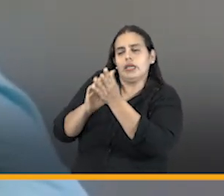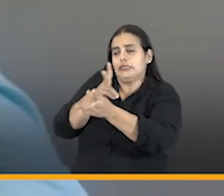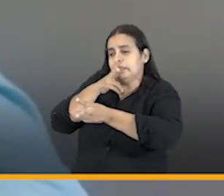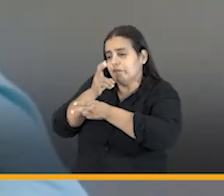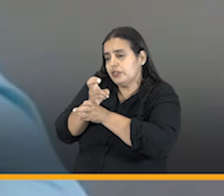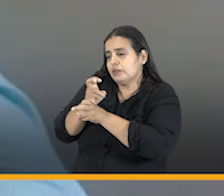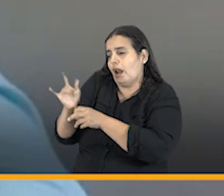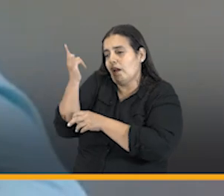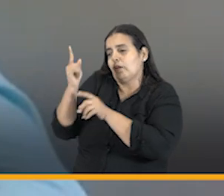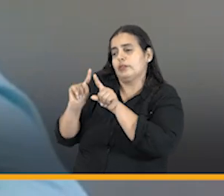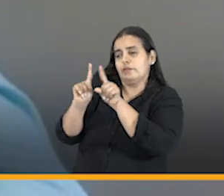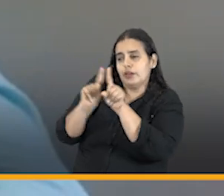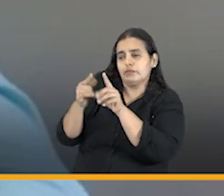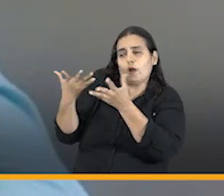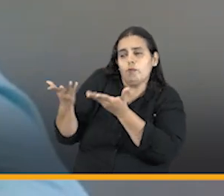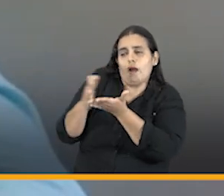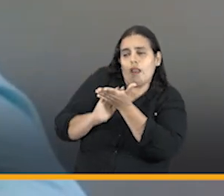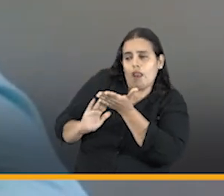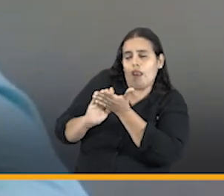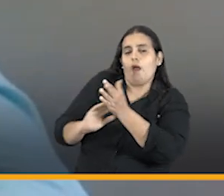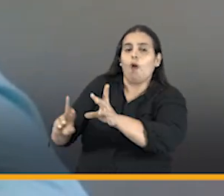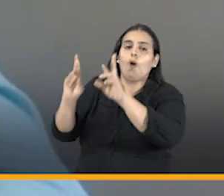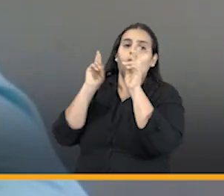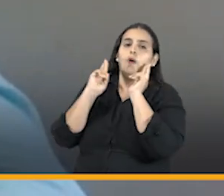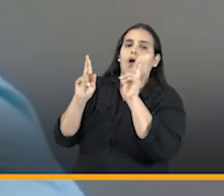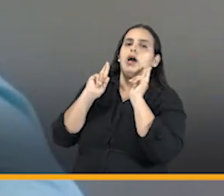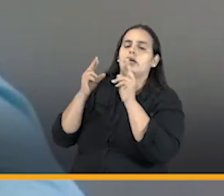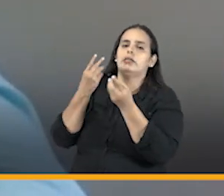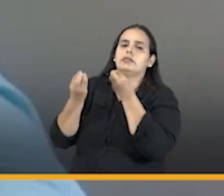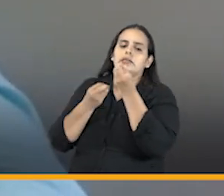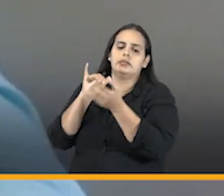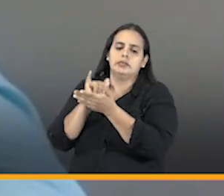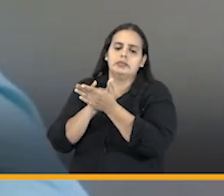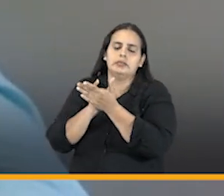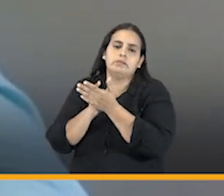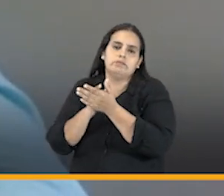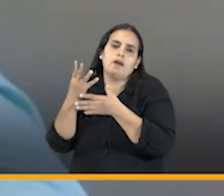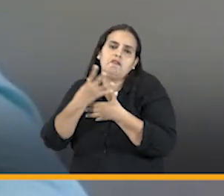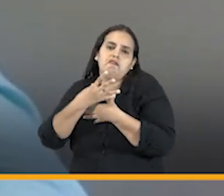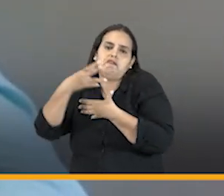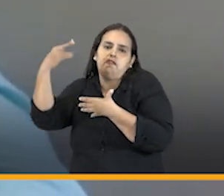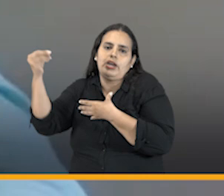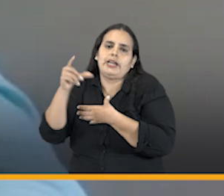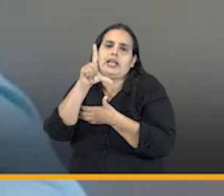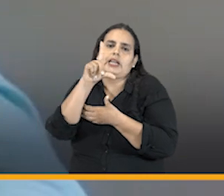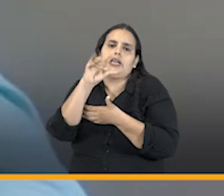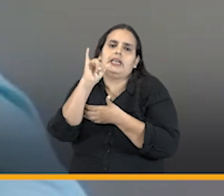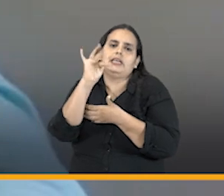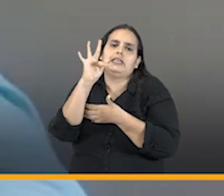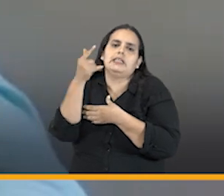diferencias ojalá a través de o por fuera de los litigios